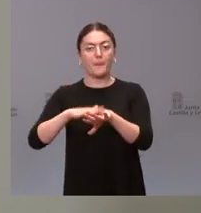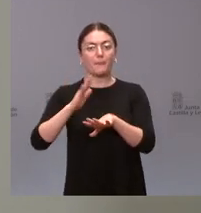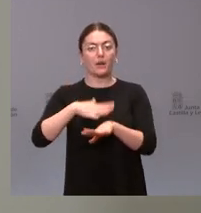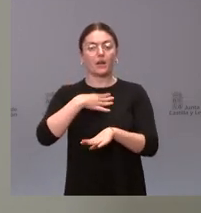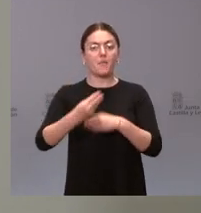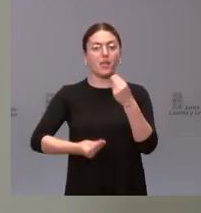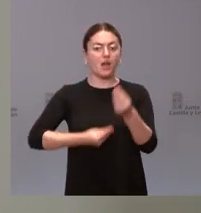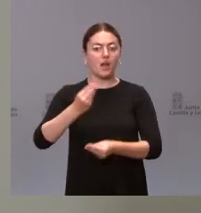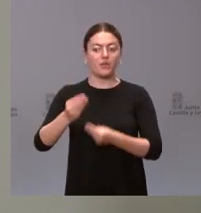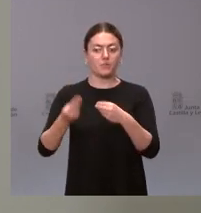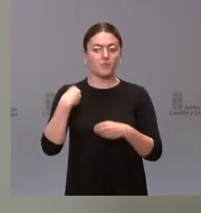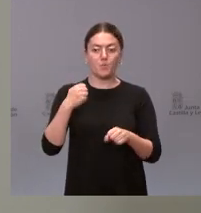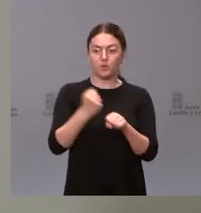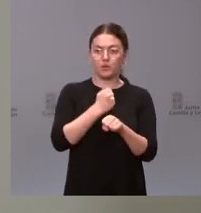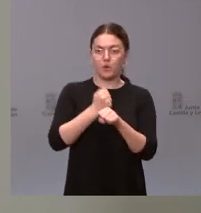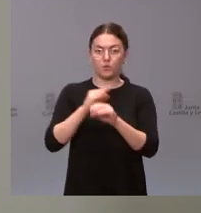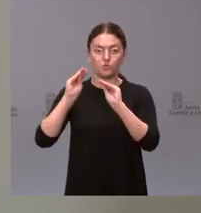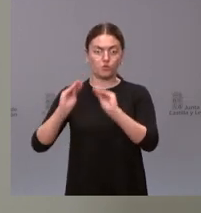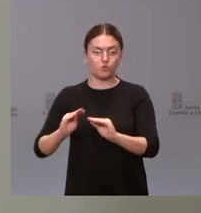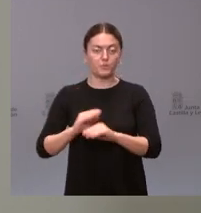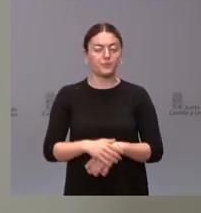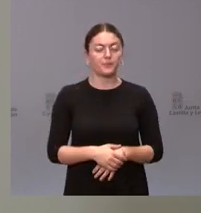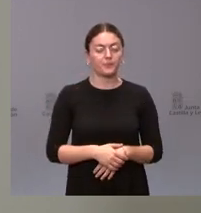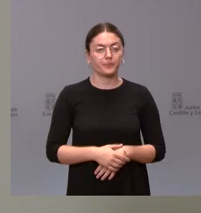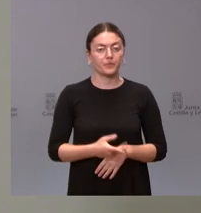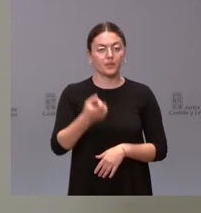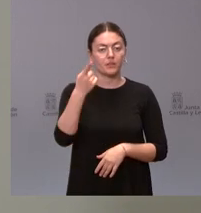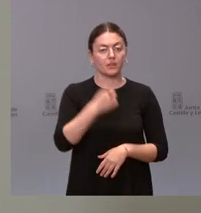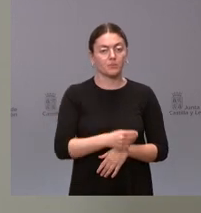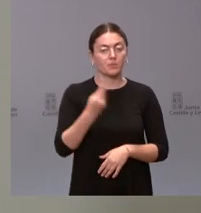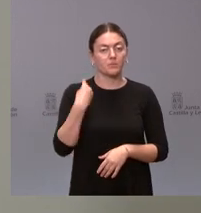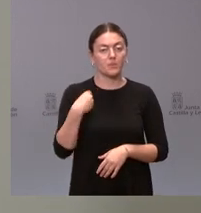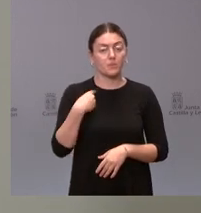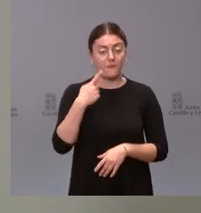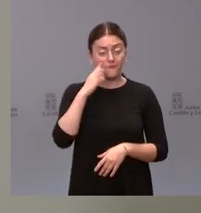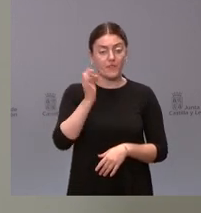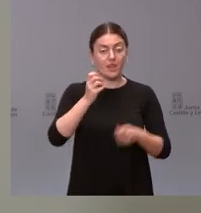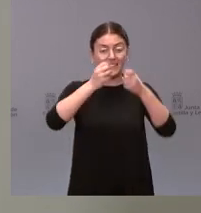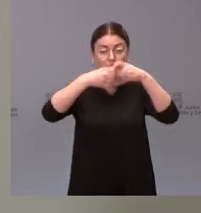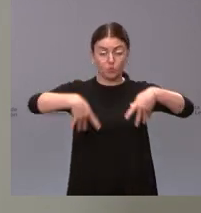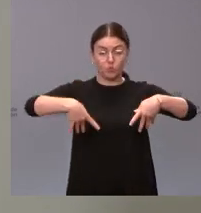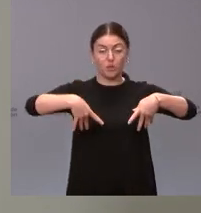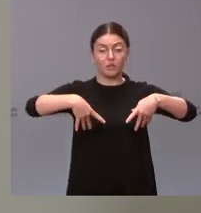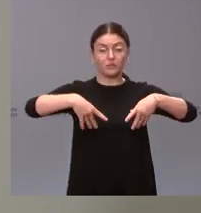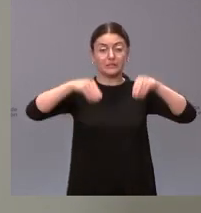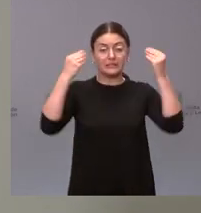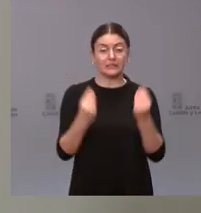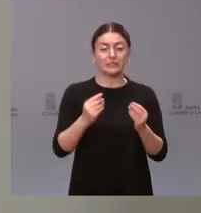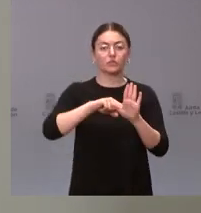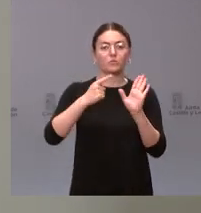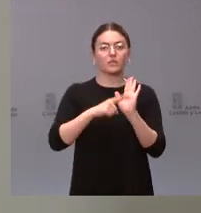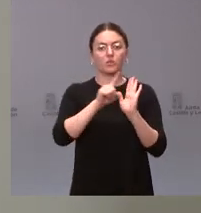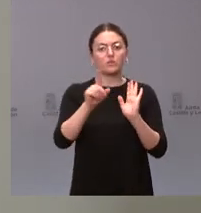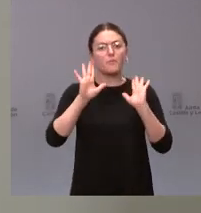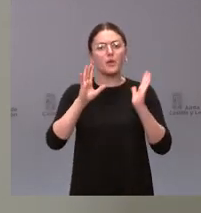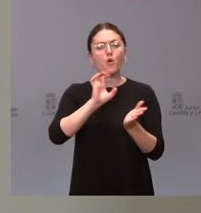esa tarea y lo siguiente es verdad que la estructura no está completa pero la junta está funcionando al servicio de